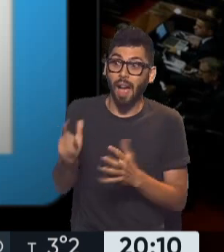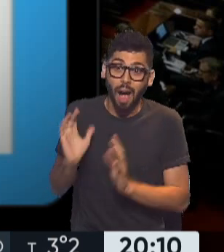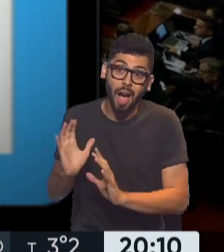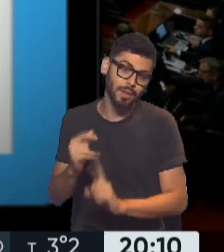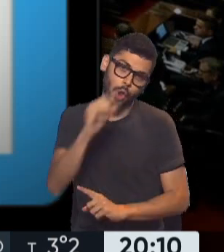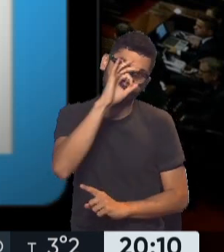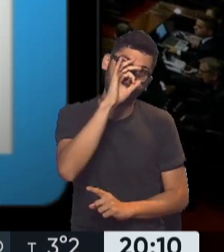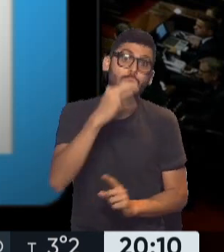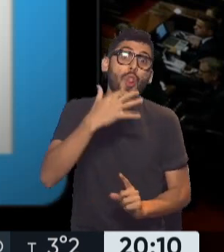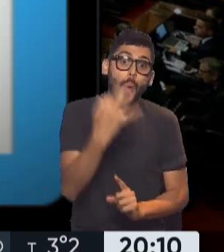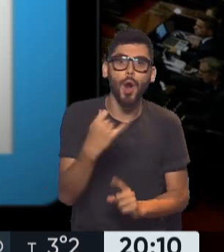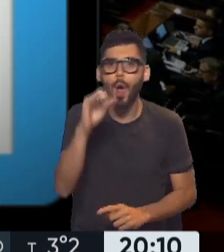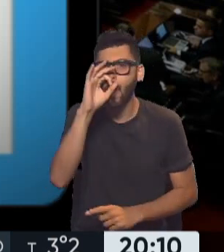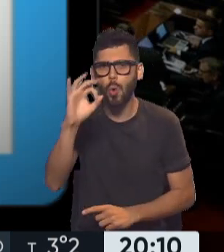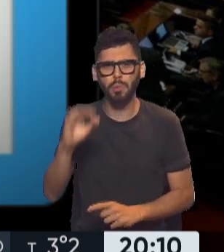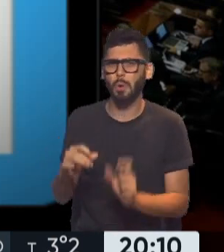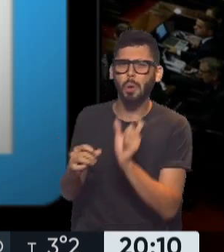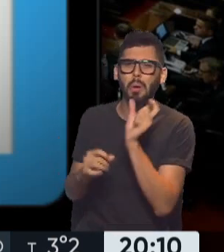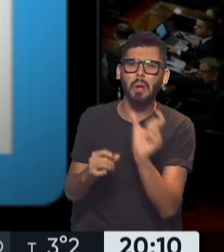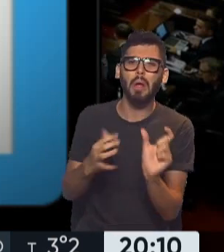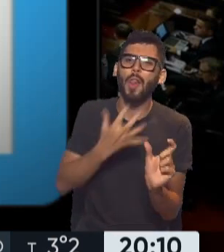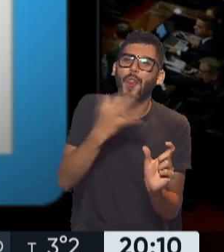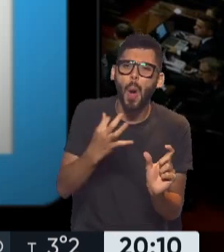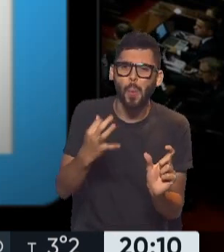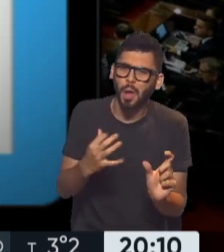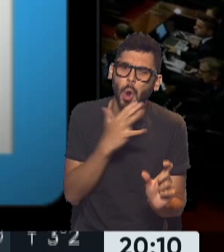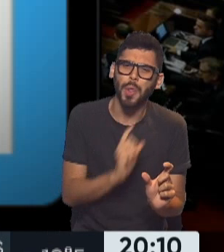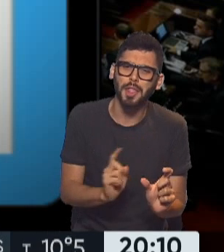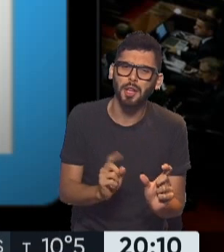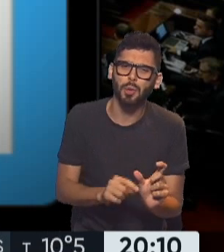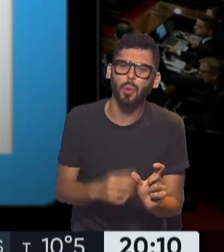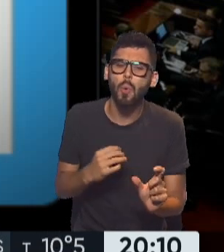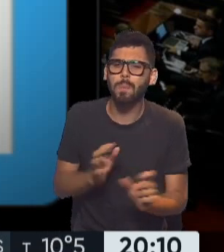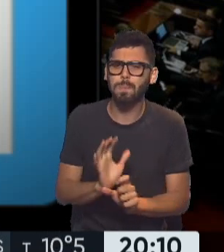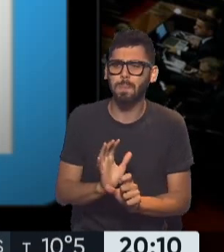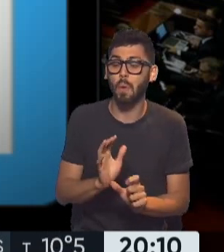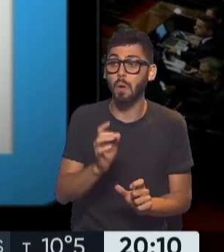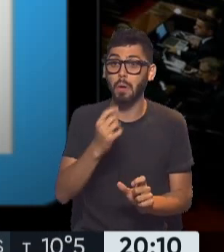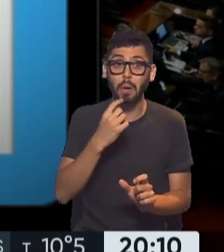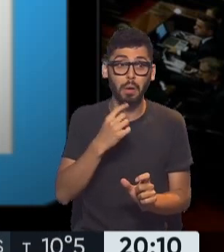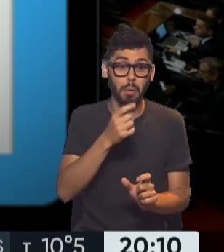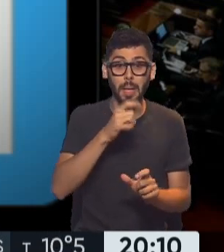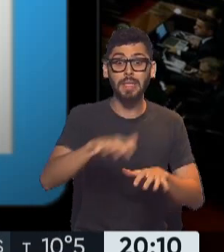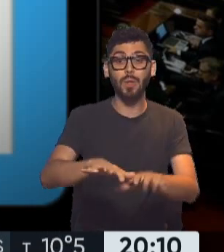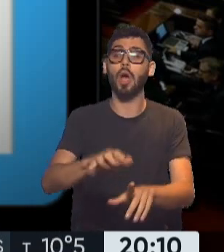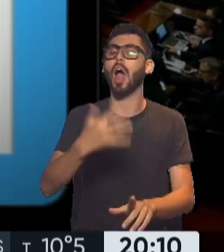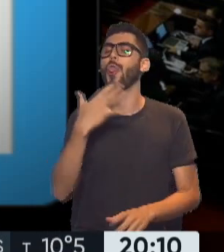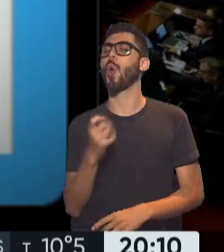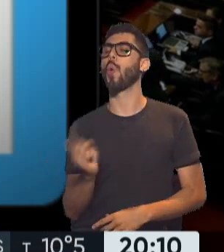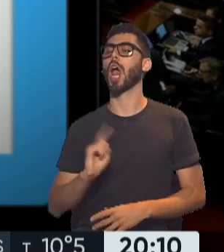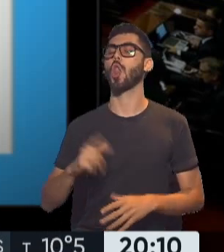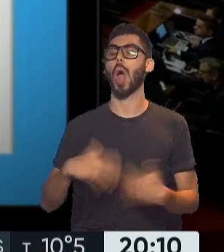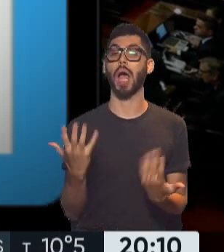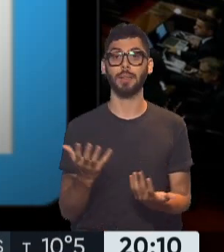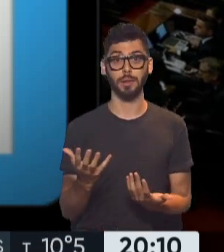reales. No entiendo bien el reales, ¿no? Como subestimando la situación